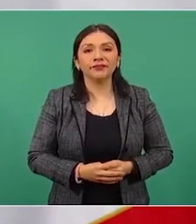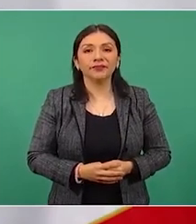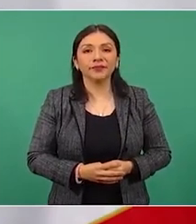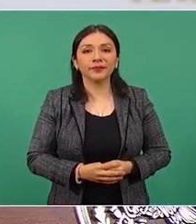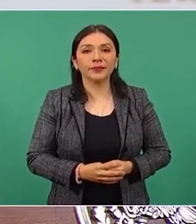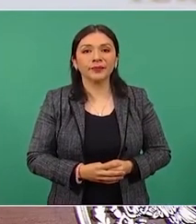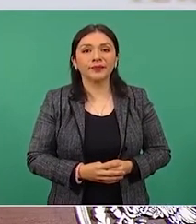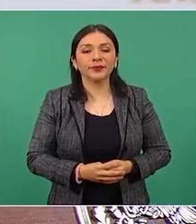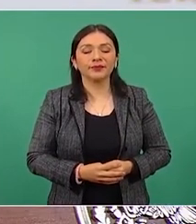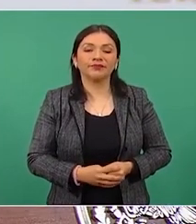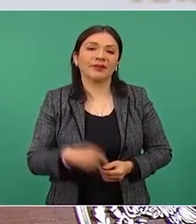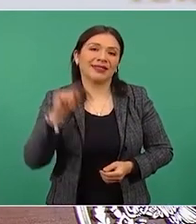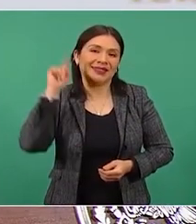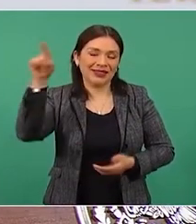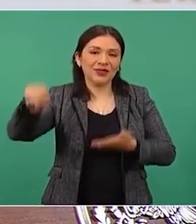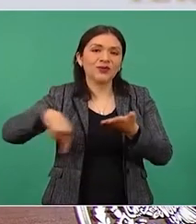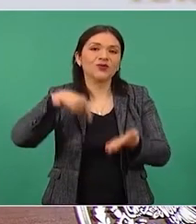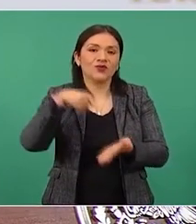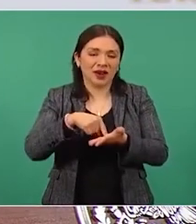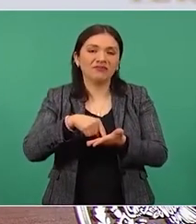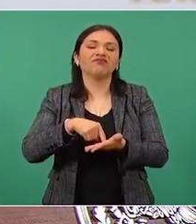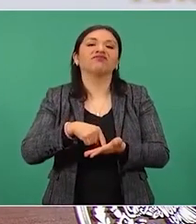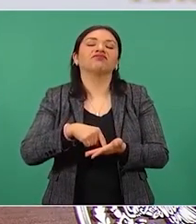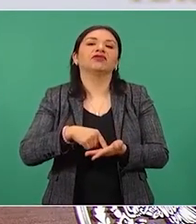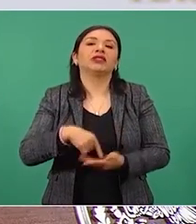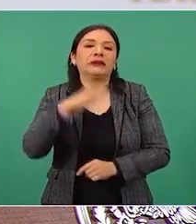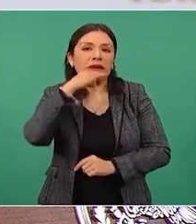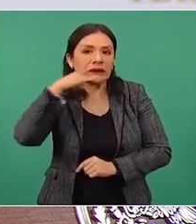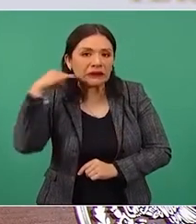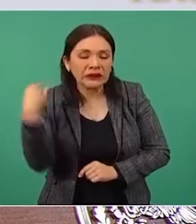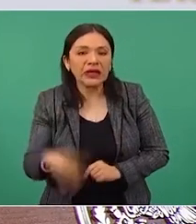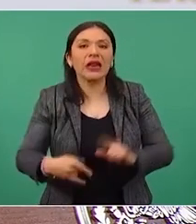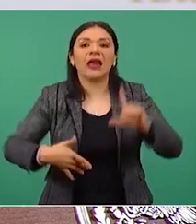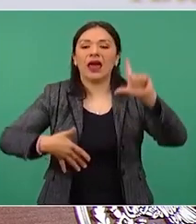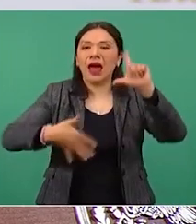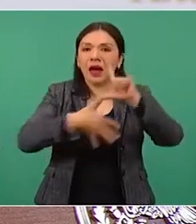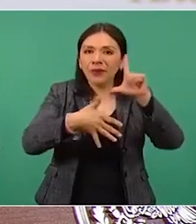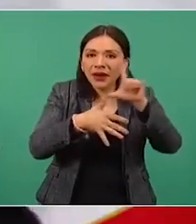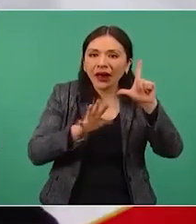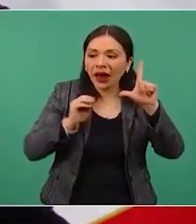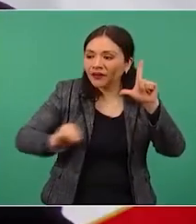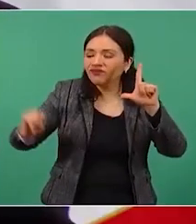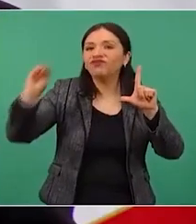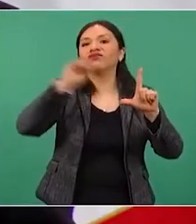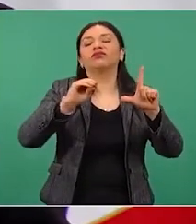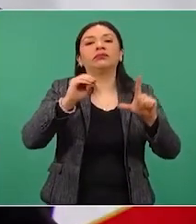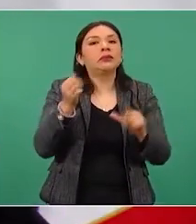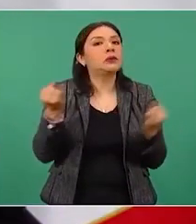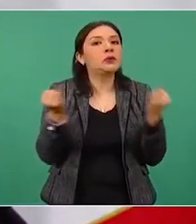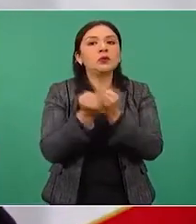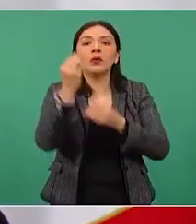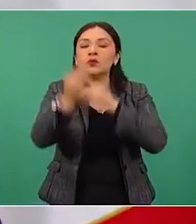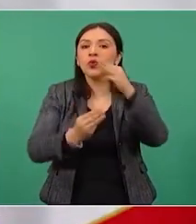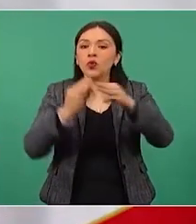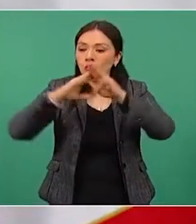En Chile, en América Latina, el Caribe, en el mundo.